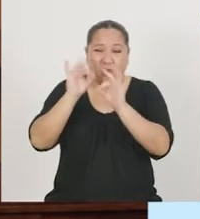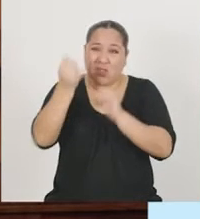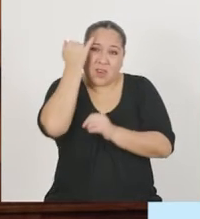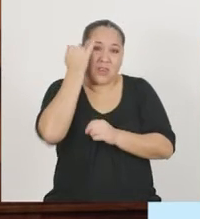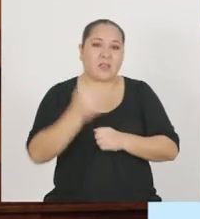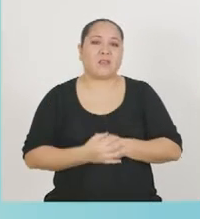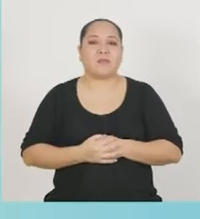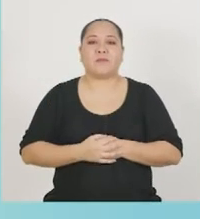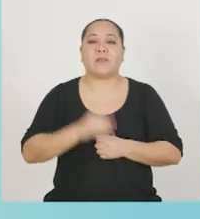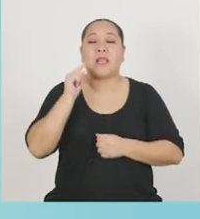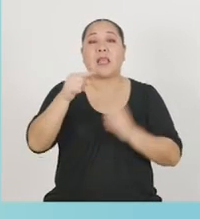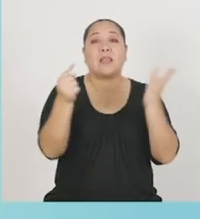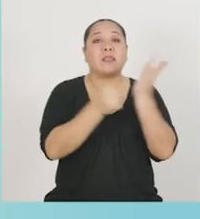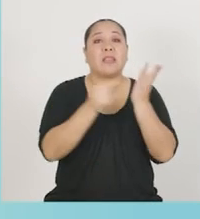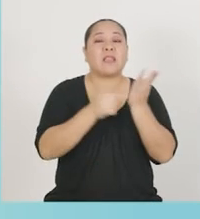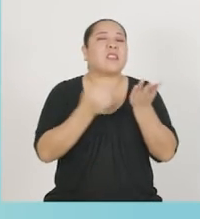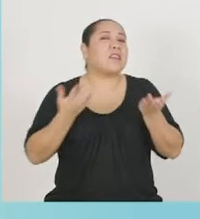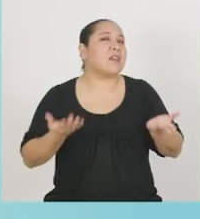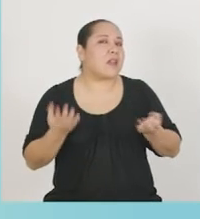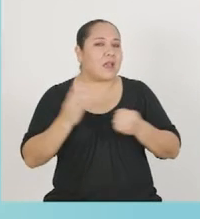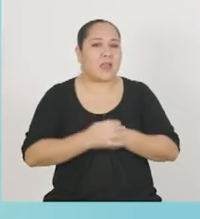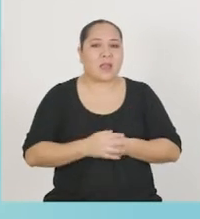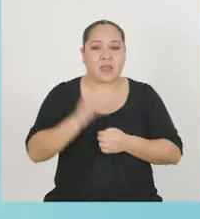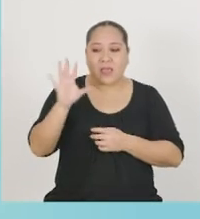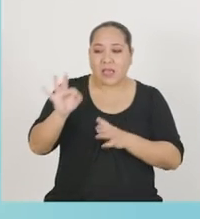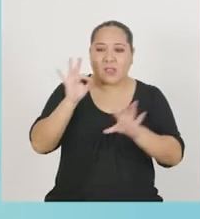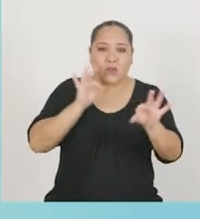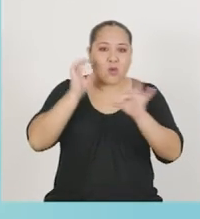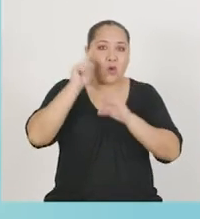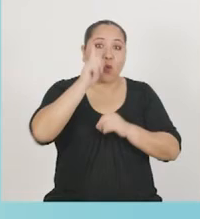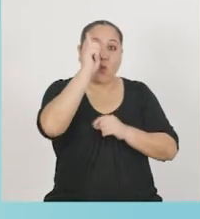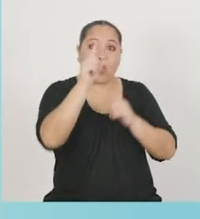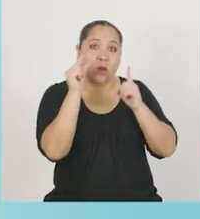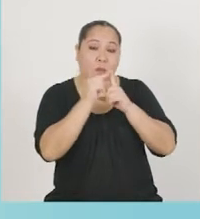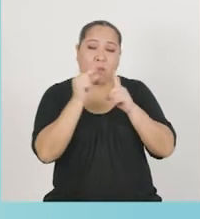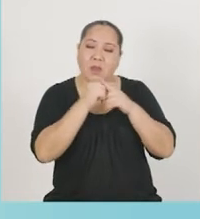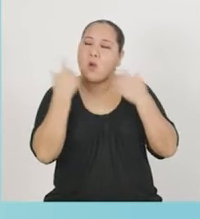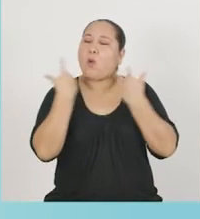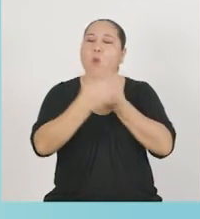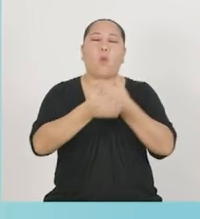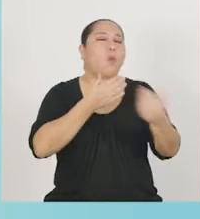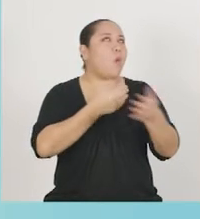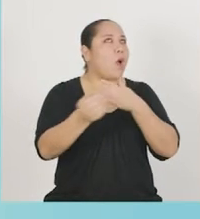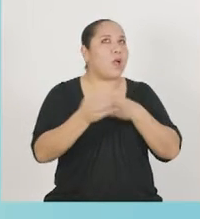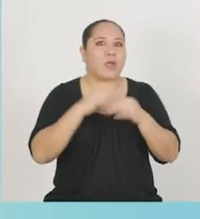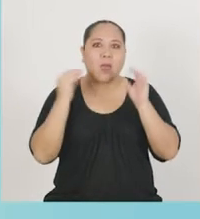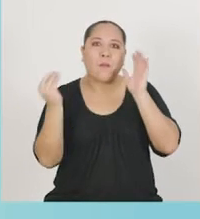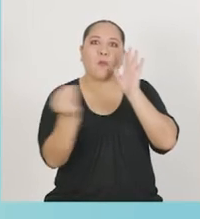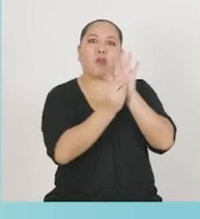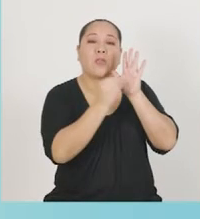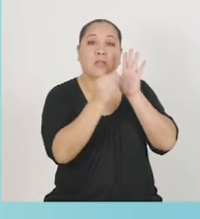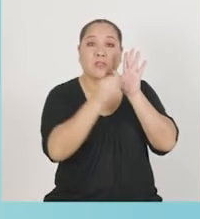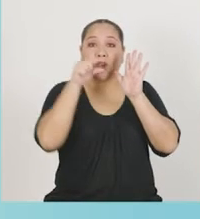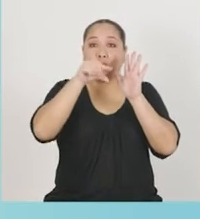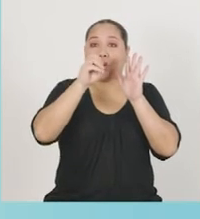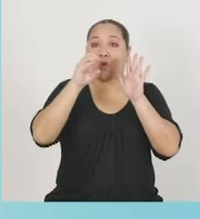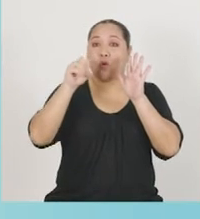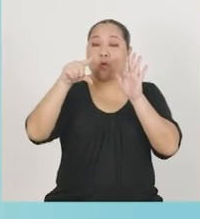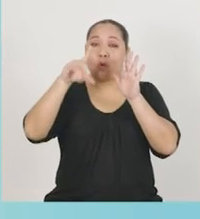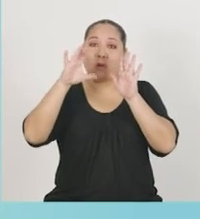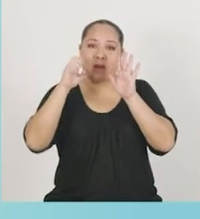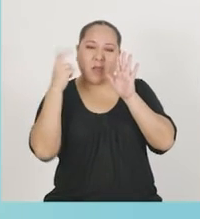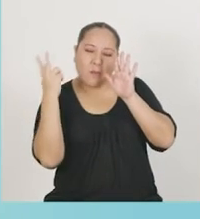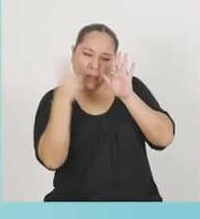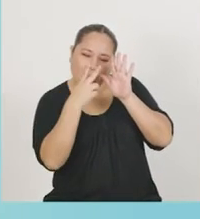encontrar las ideas. La técnica consiste en escoger una palabra al azar, introducirla en Google